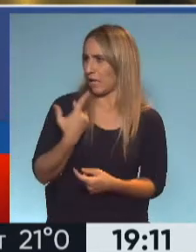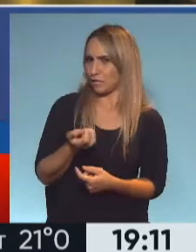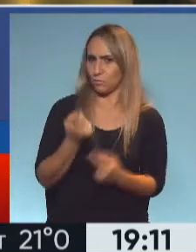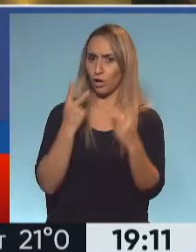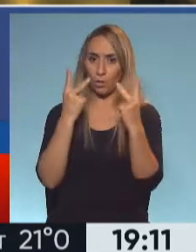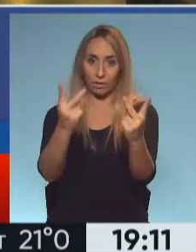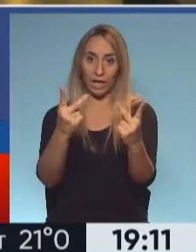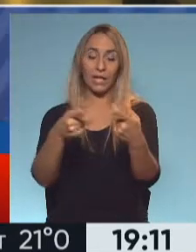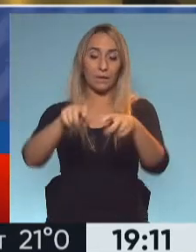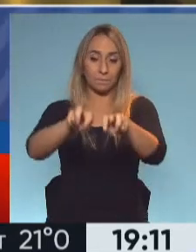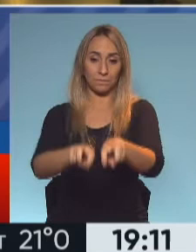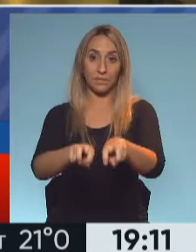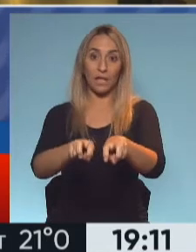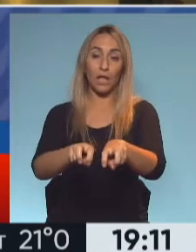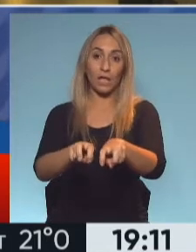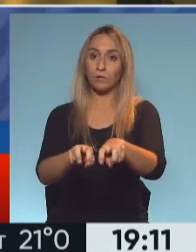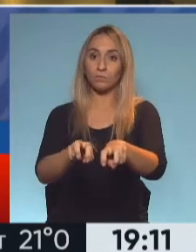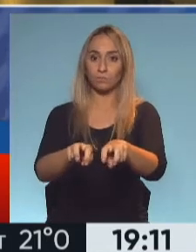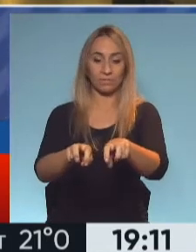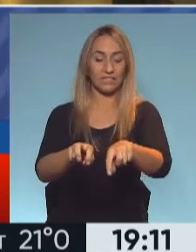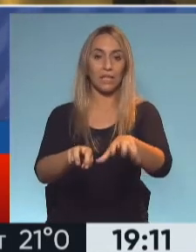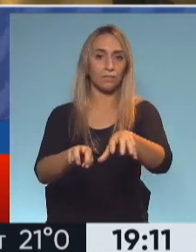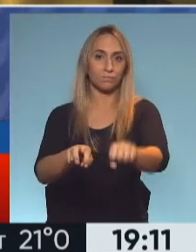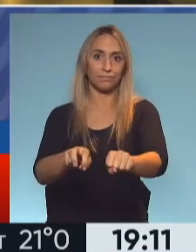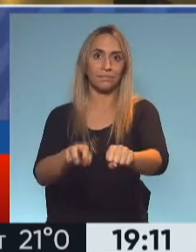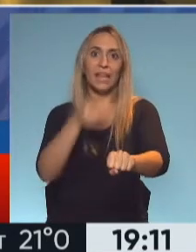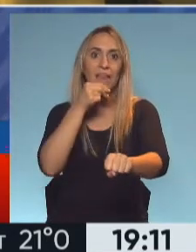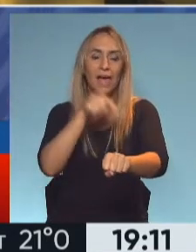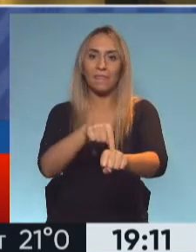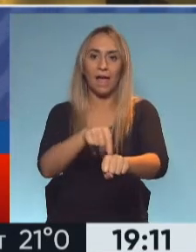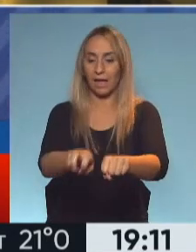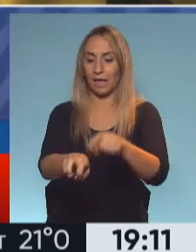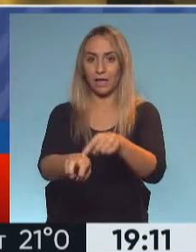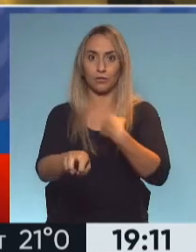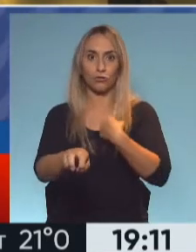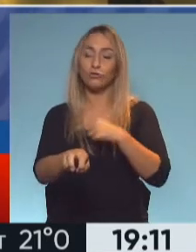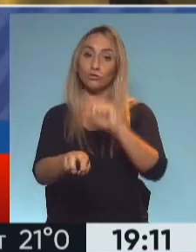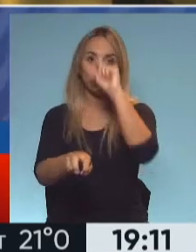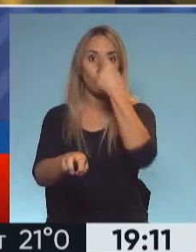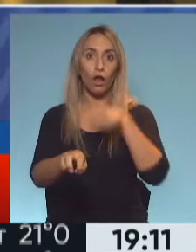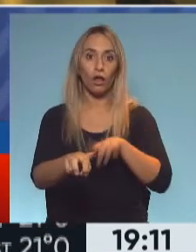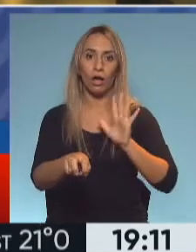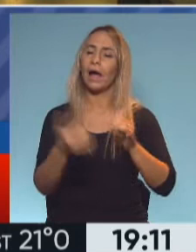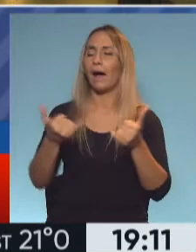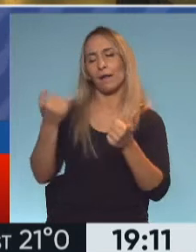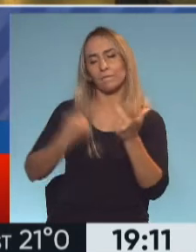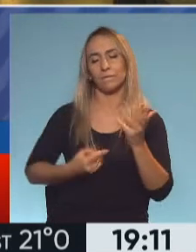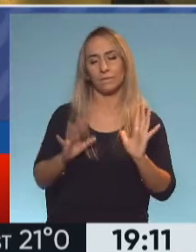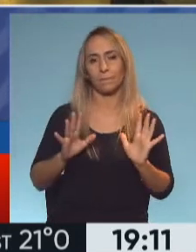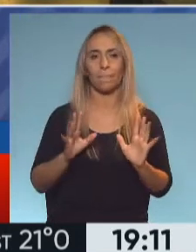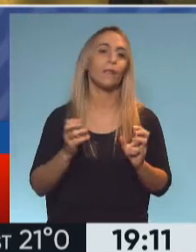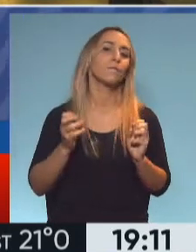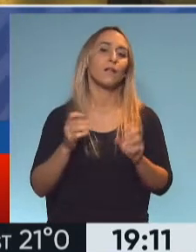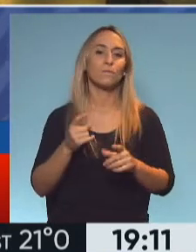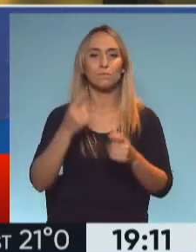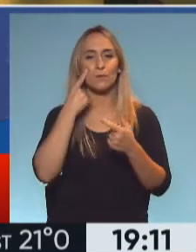viajé a cientos de dos, viajé solo. Bien. No sé si a ustedes les pasó exactamente lo mismo. De todo. Feli, ahora te cuento. Ay, de todo. Vamos a los testimonios. Escuchemos lo